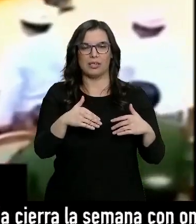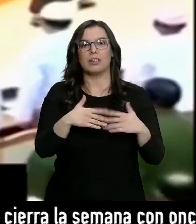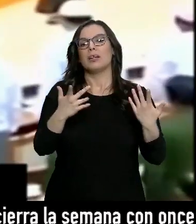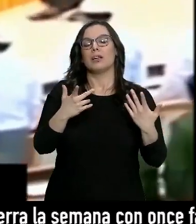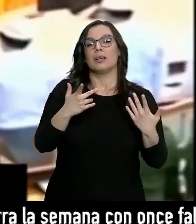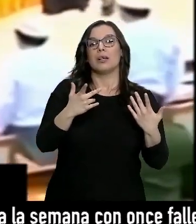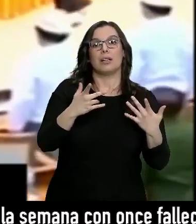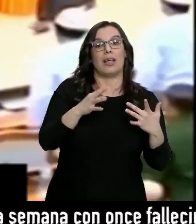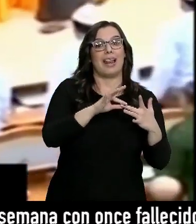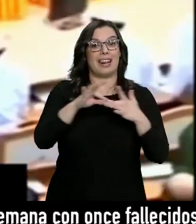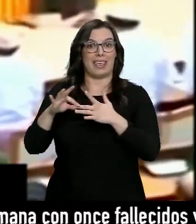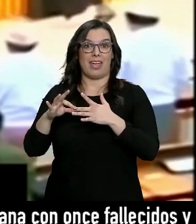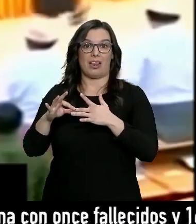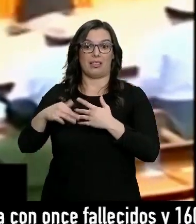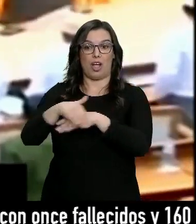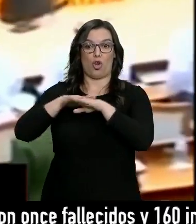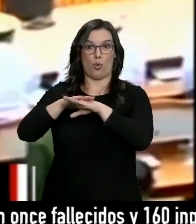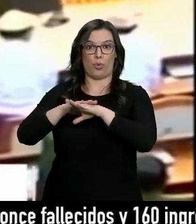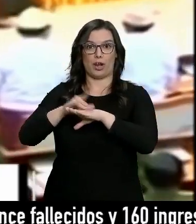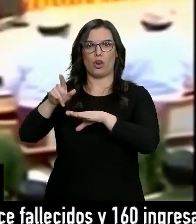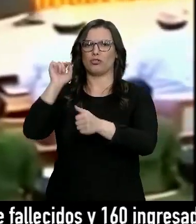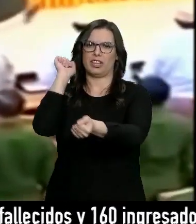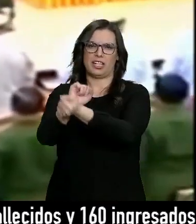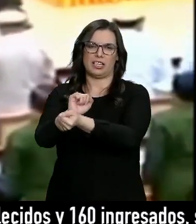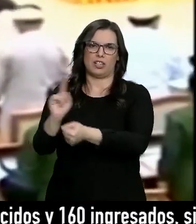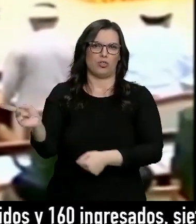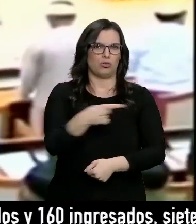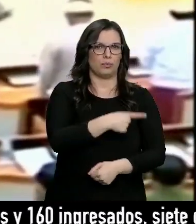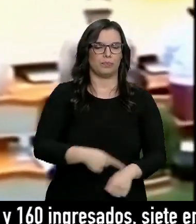líderes del hasta ahora partido gobernante han sido detenidos.